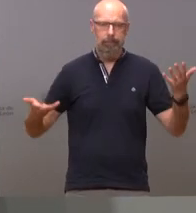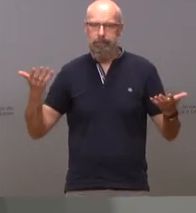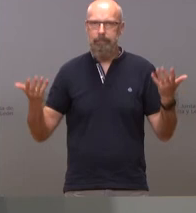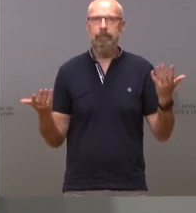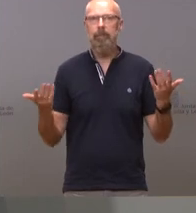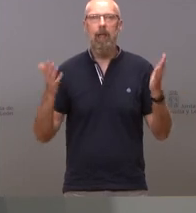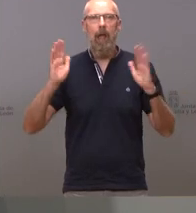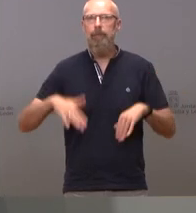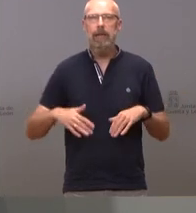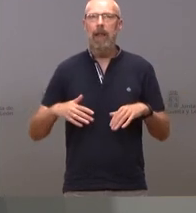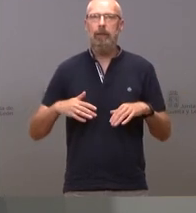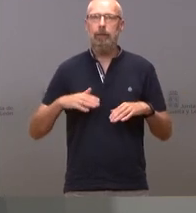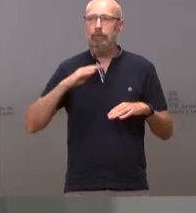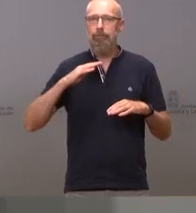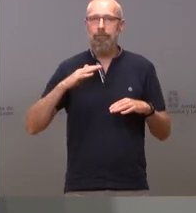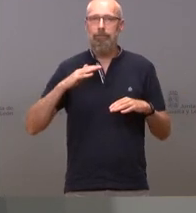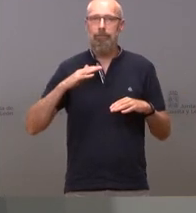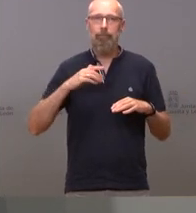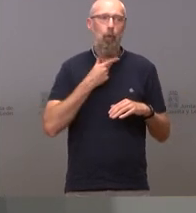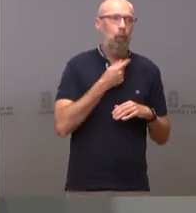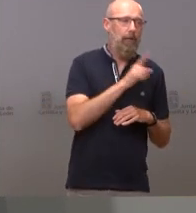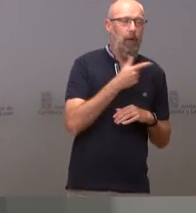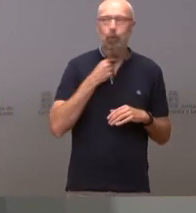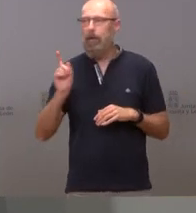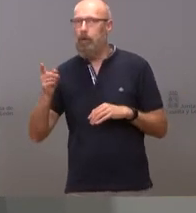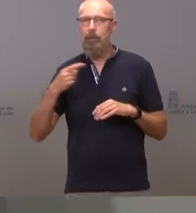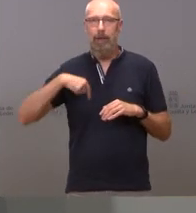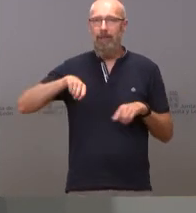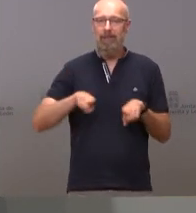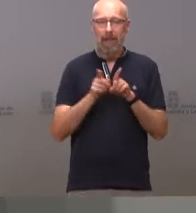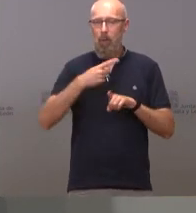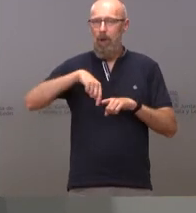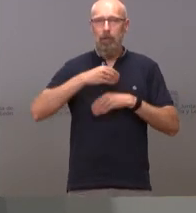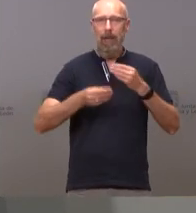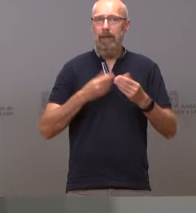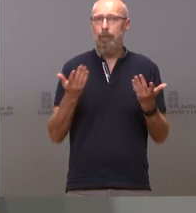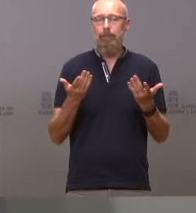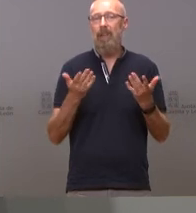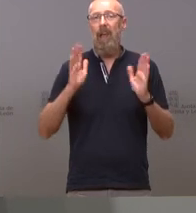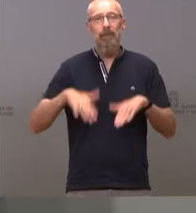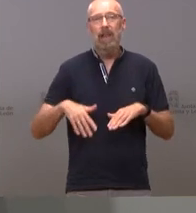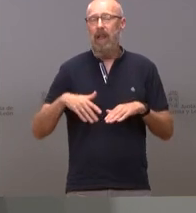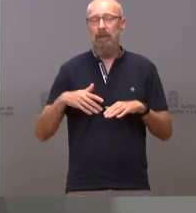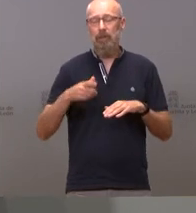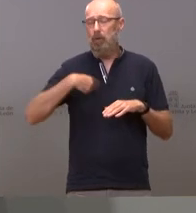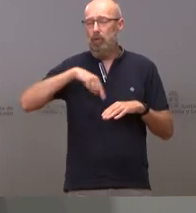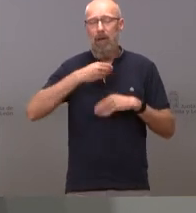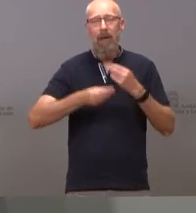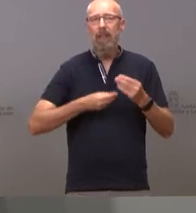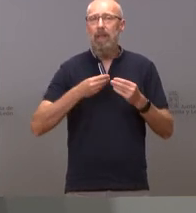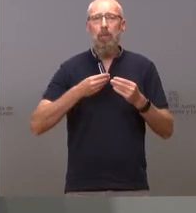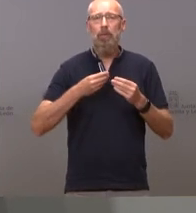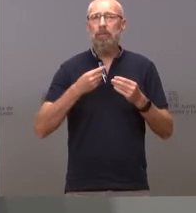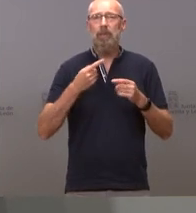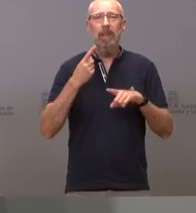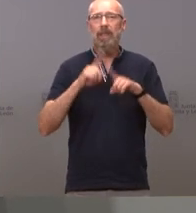las medidas antes y fíjate cómo estamos y esta es la situación pero nosotros estamos actuando de acuerdo a